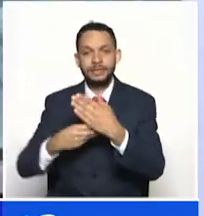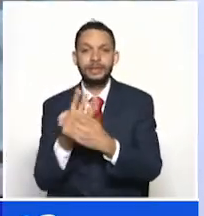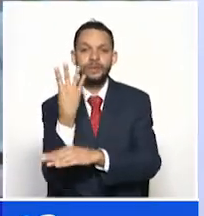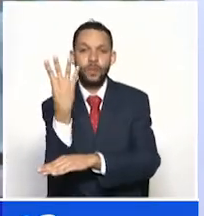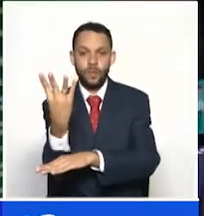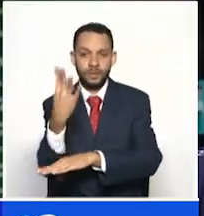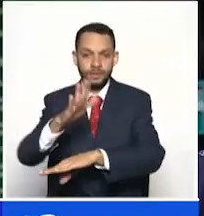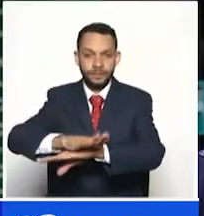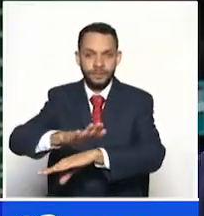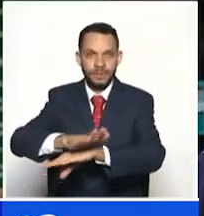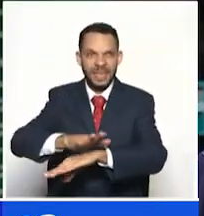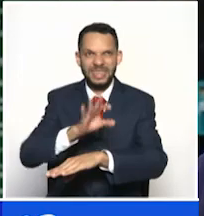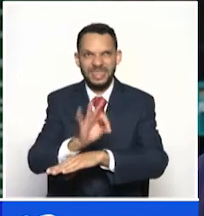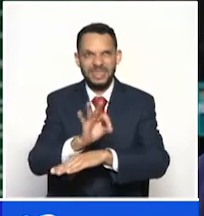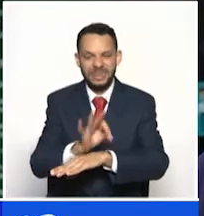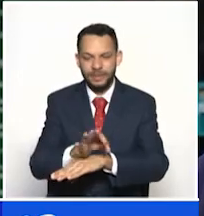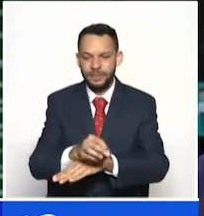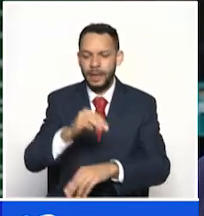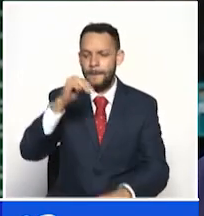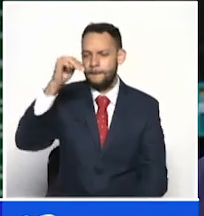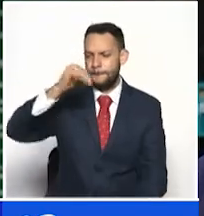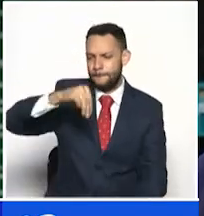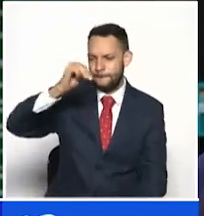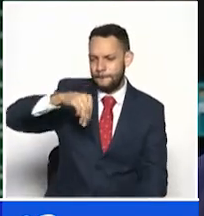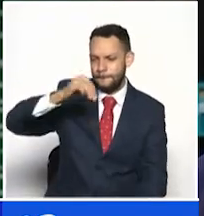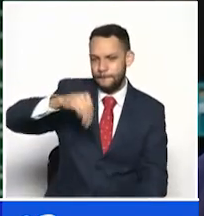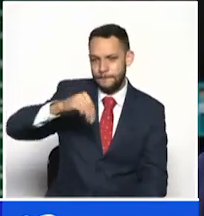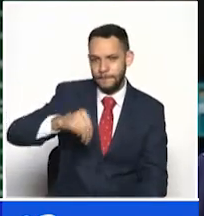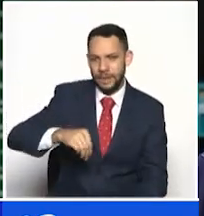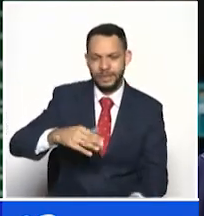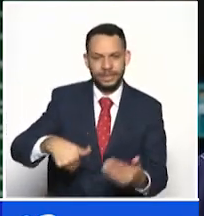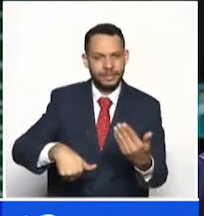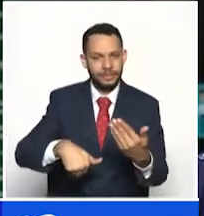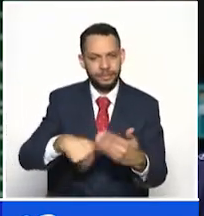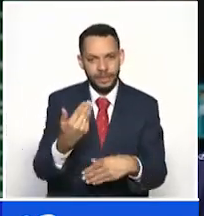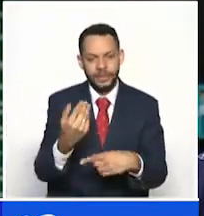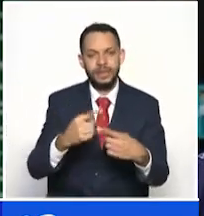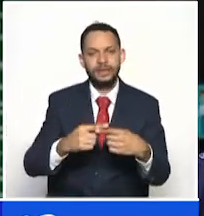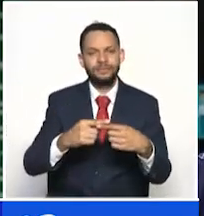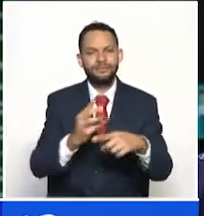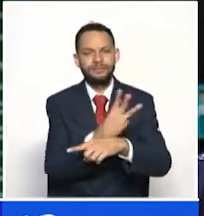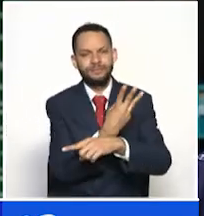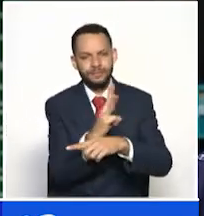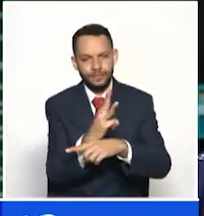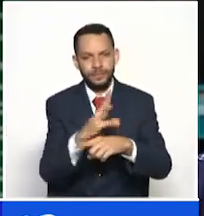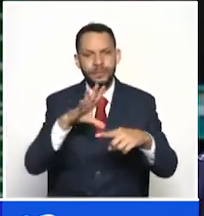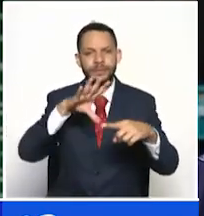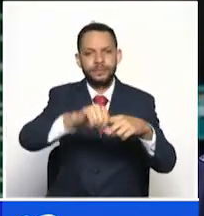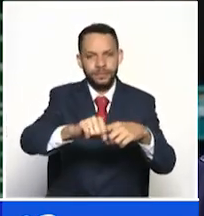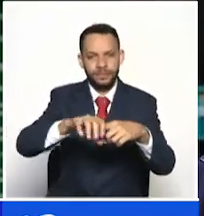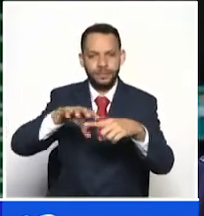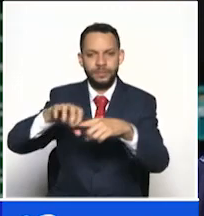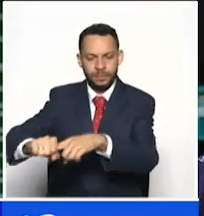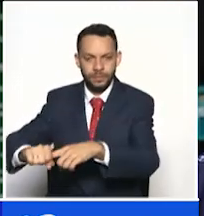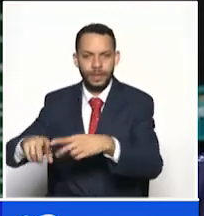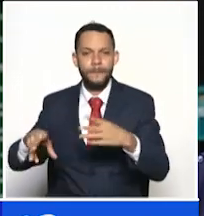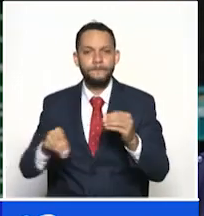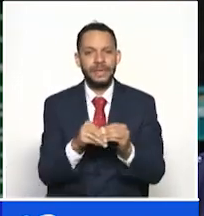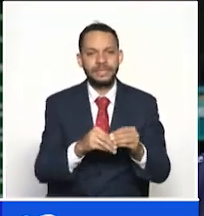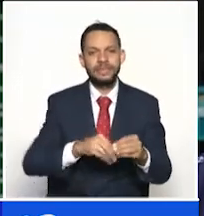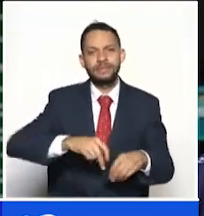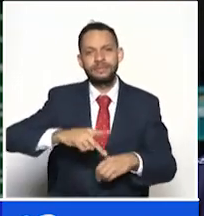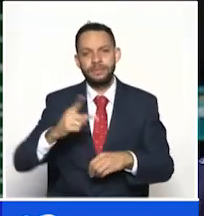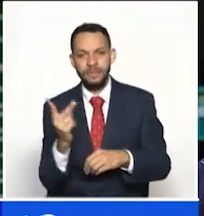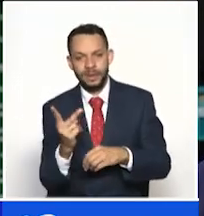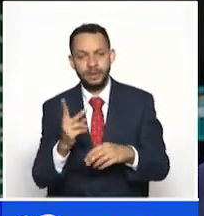martes a las 7 y media abrimos la página para miércoles, jueves y viernes y los viernes a las 7 y media para lunes